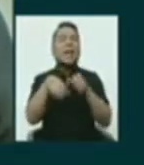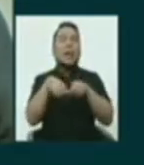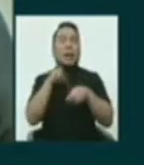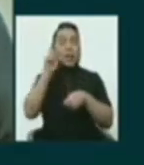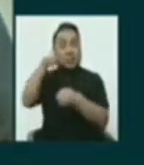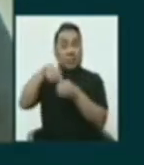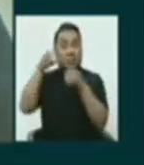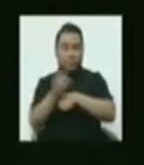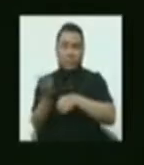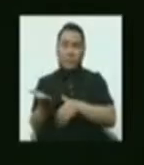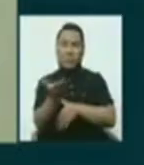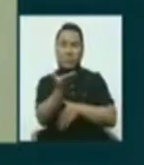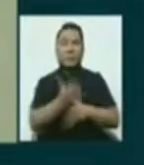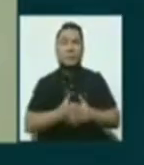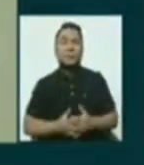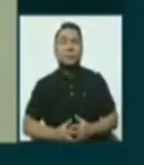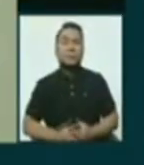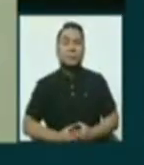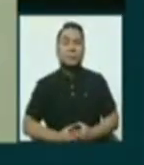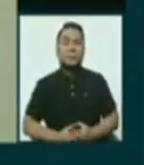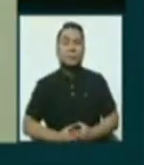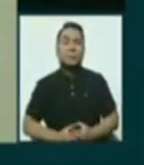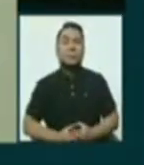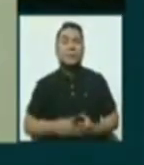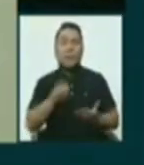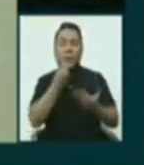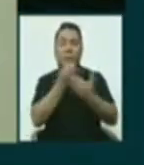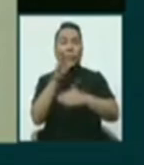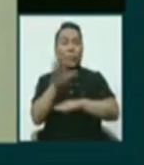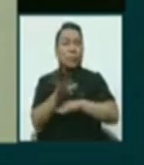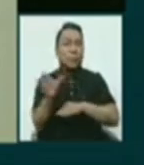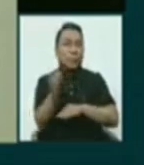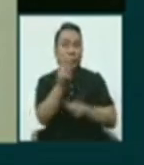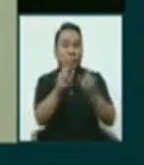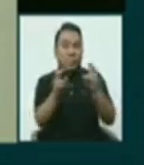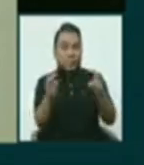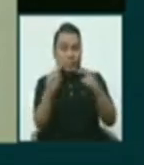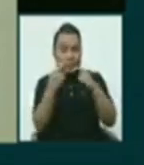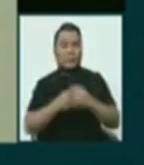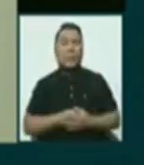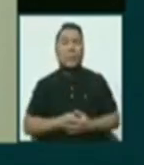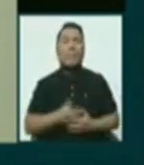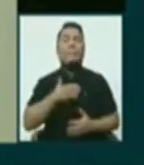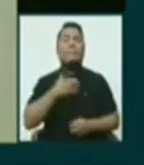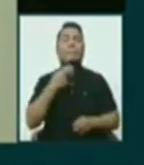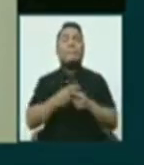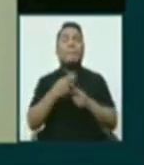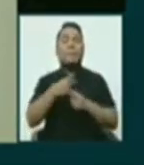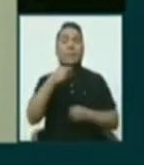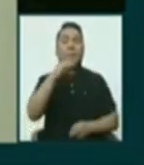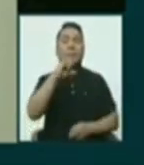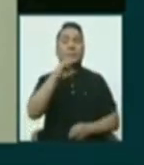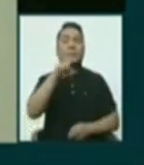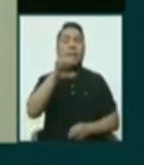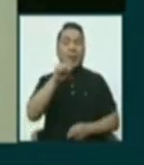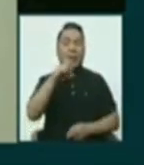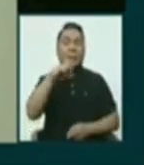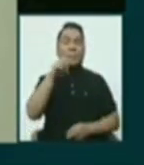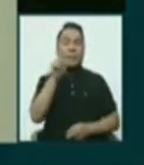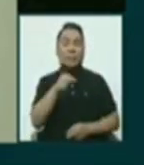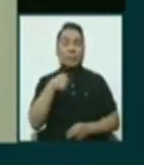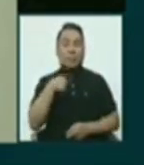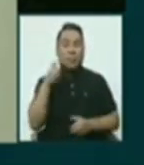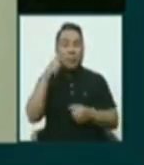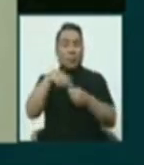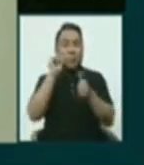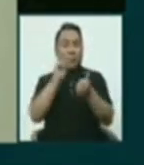hacerla realidad. Buenas tardes con todos los televidentes. Mi nombre es Gisela Pérez, soy candidata al